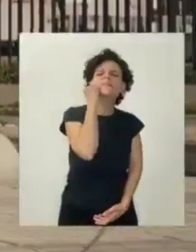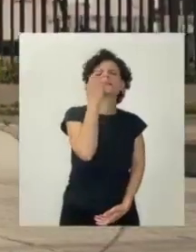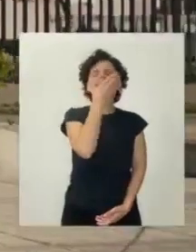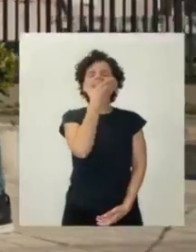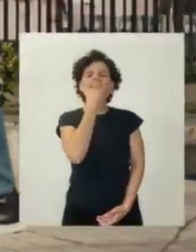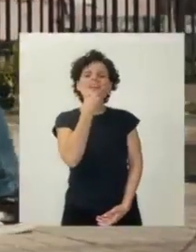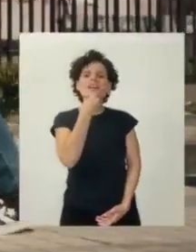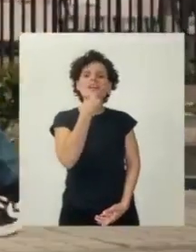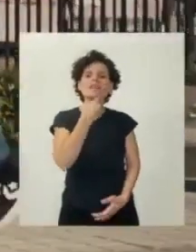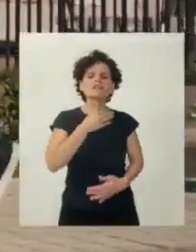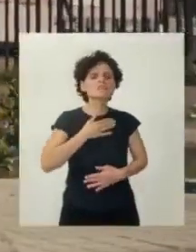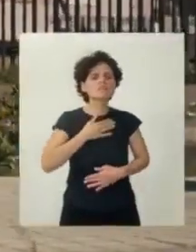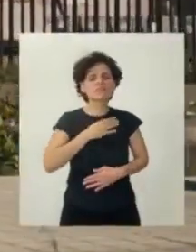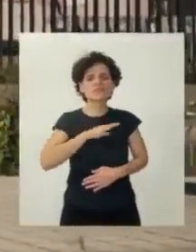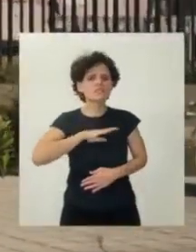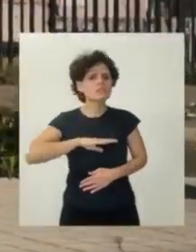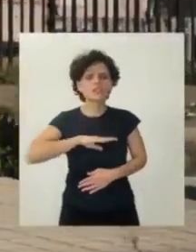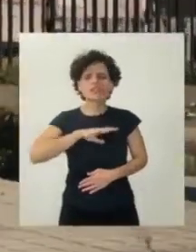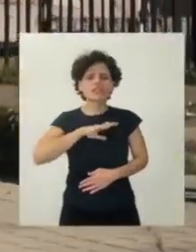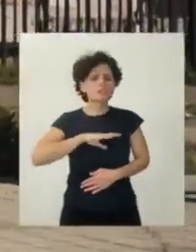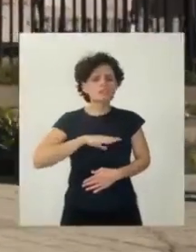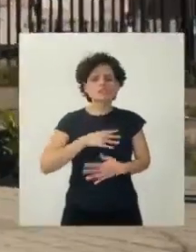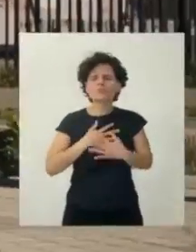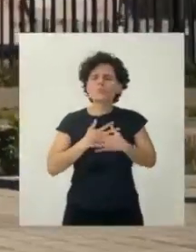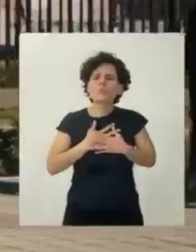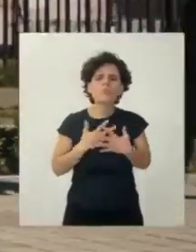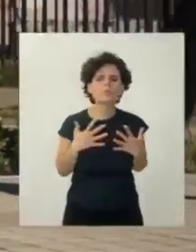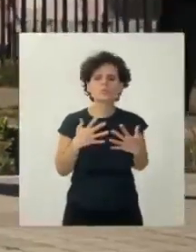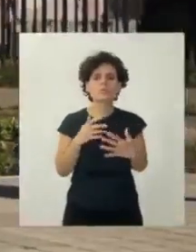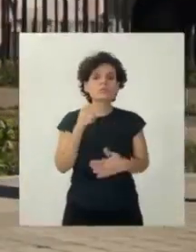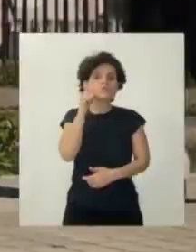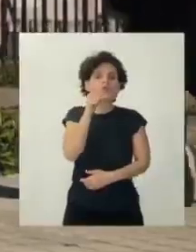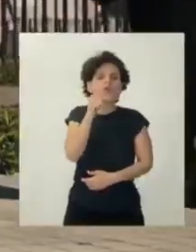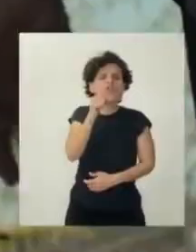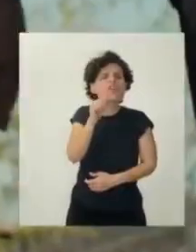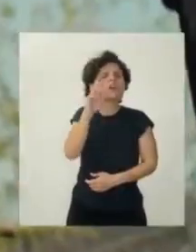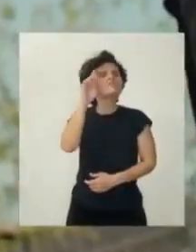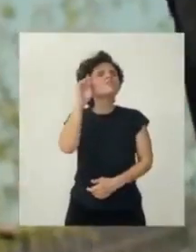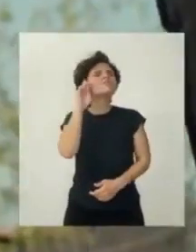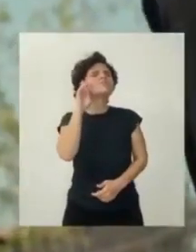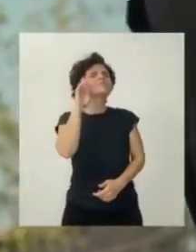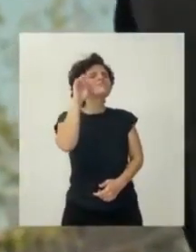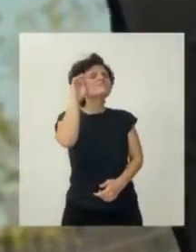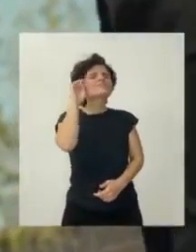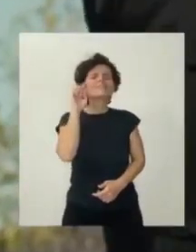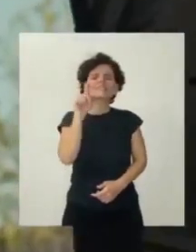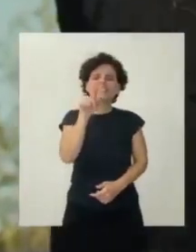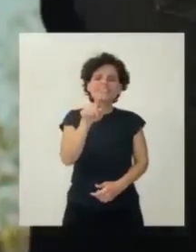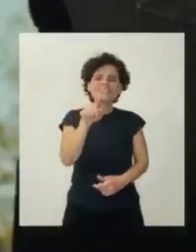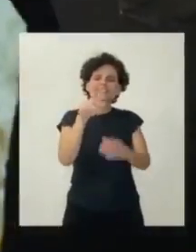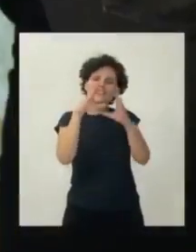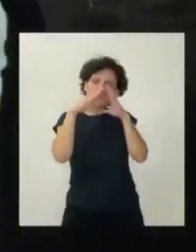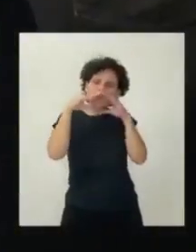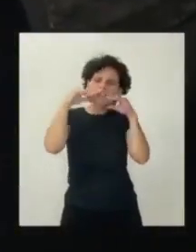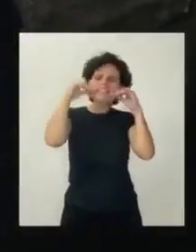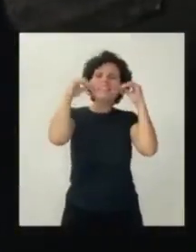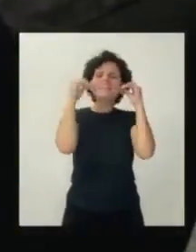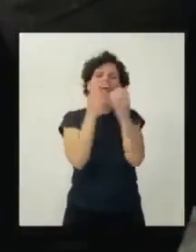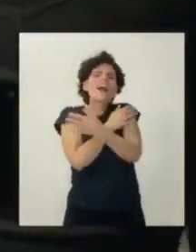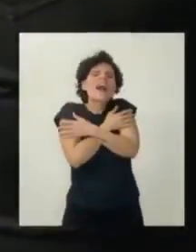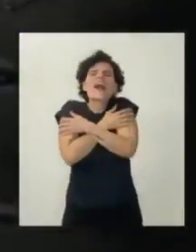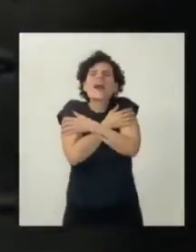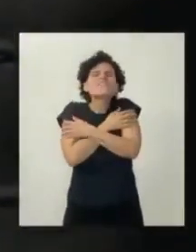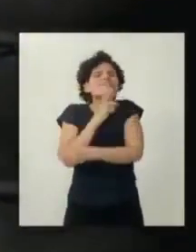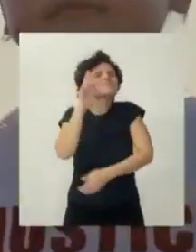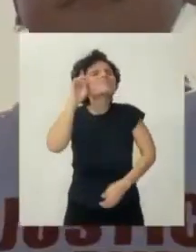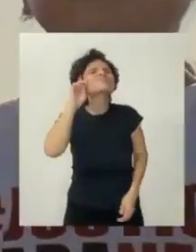Papito lindo, te he hecho mucho de menos y todos los días me acuerdo de ti. De tu sonrisa, de tus abrazos.